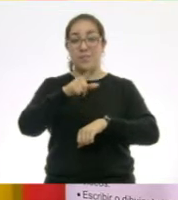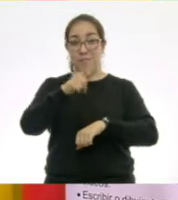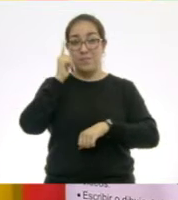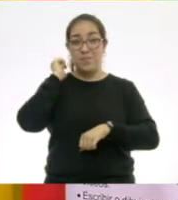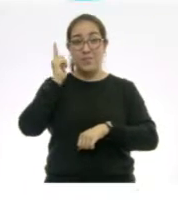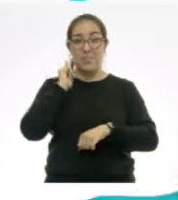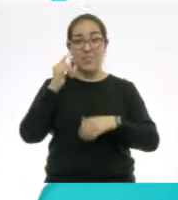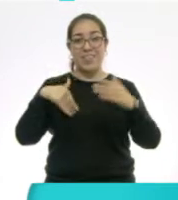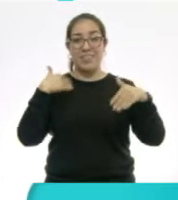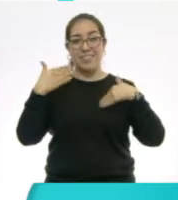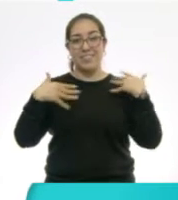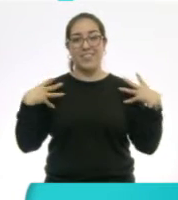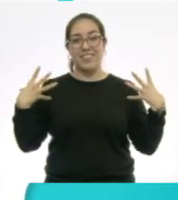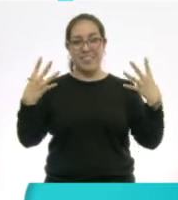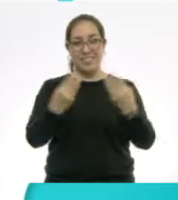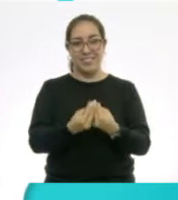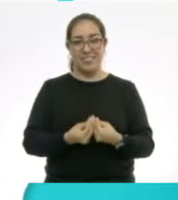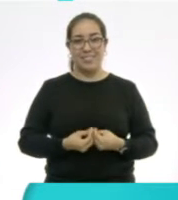disfrutado tanto como nosotros.